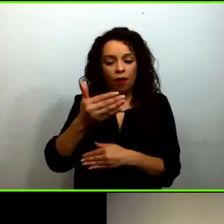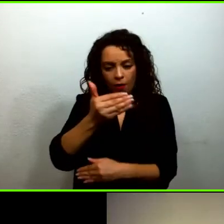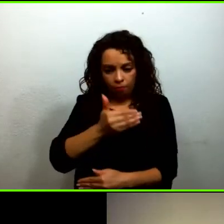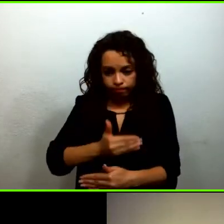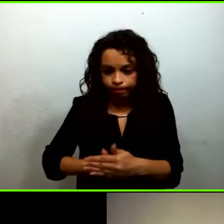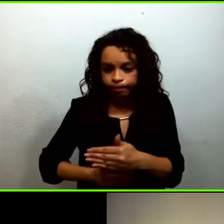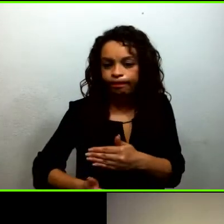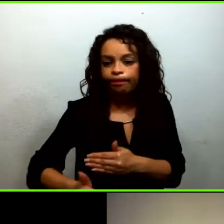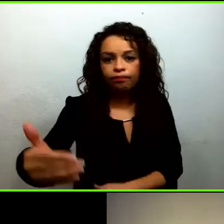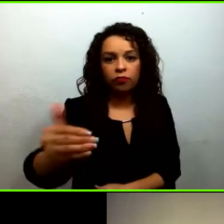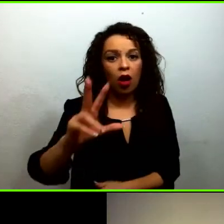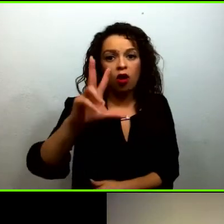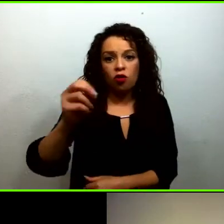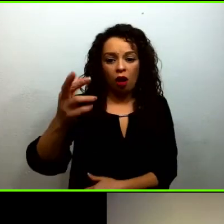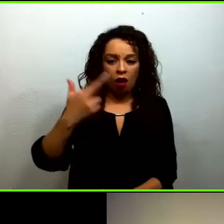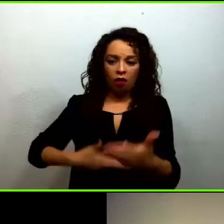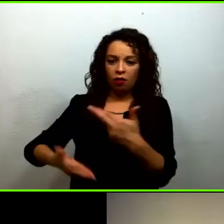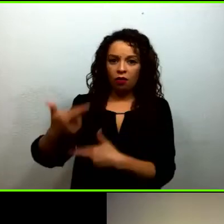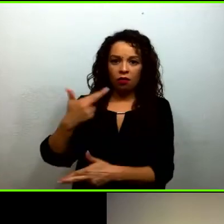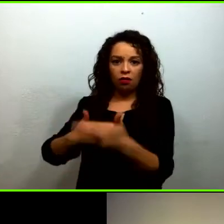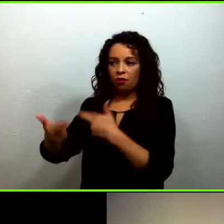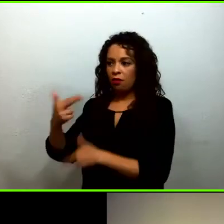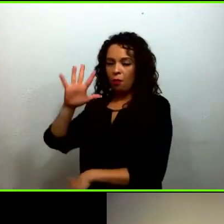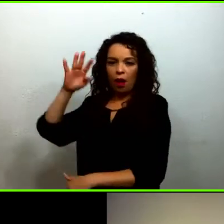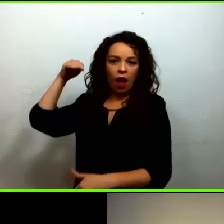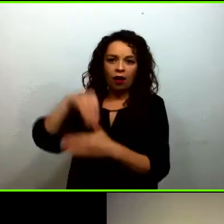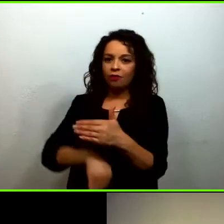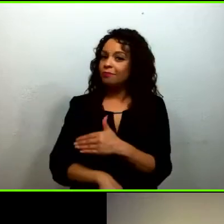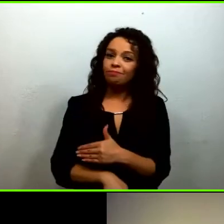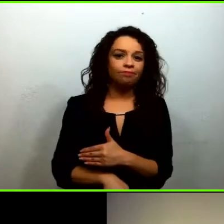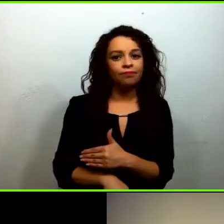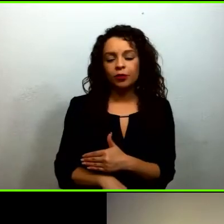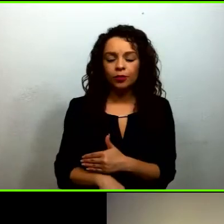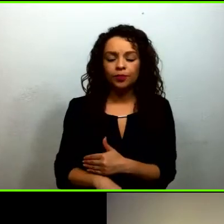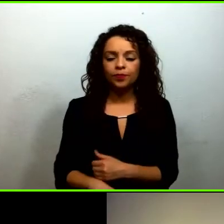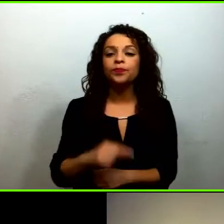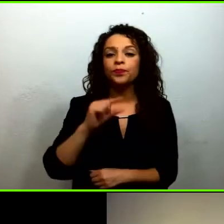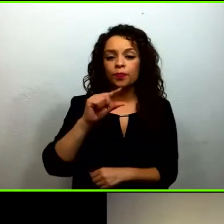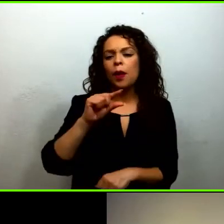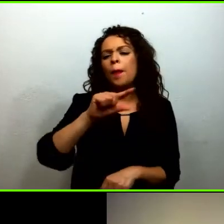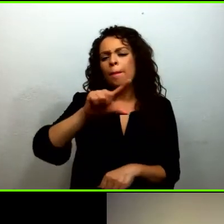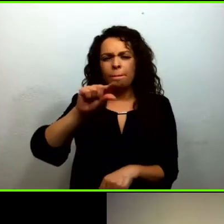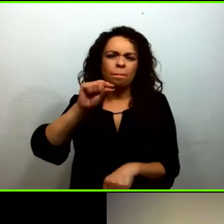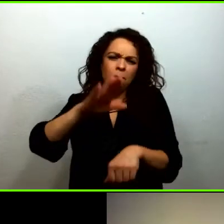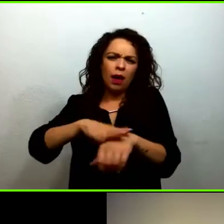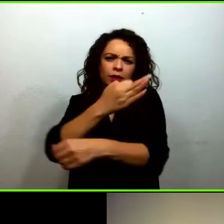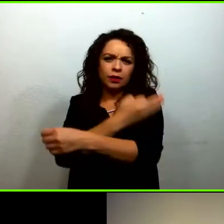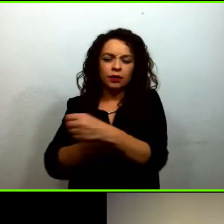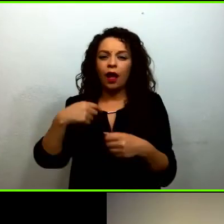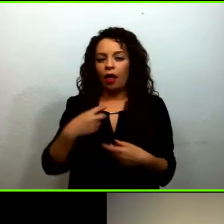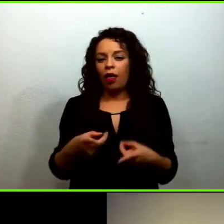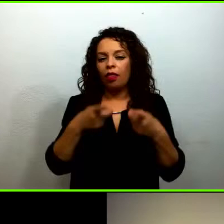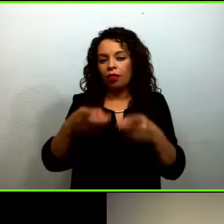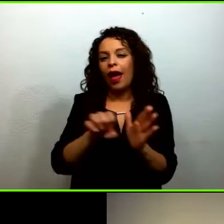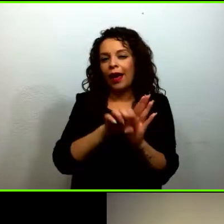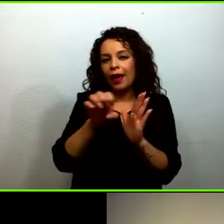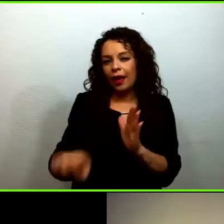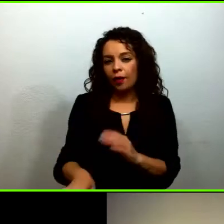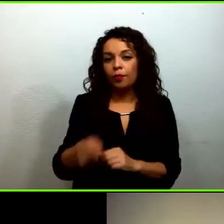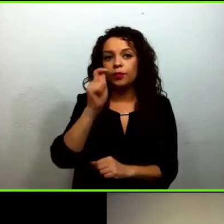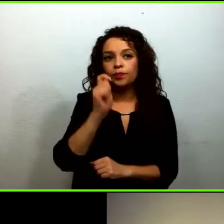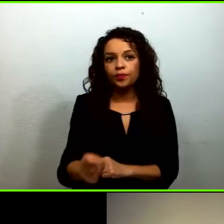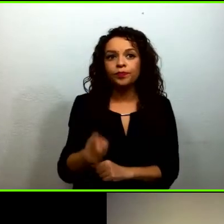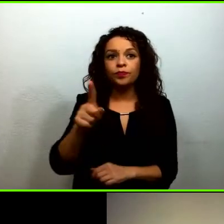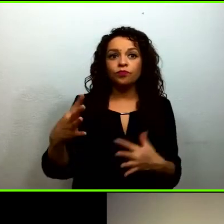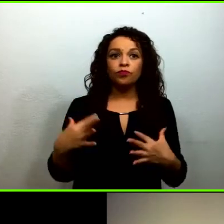básico de una nueva forma de relación y más adelante les voy a dar algunos ejemplos de impulsados por la Fundación SM y